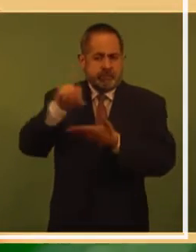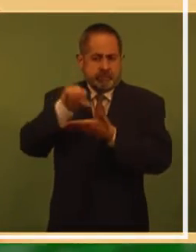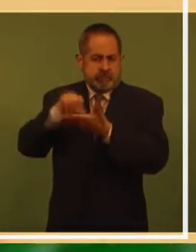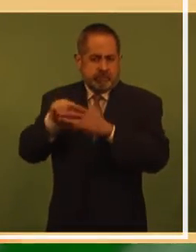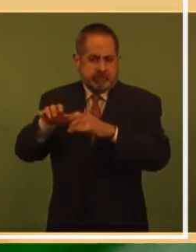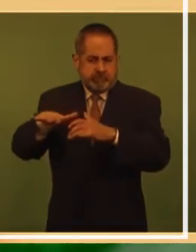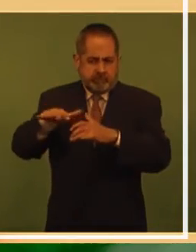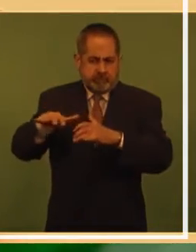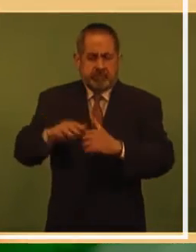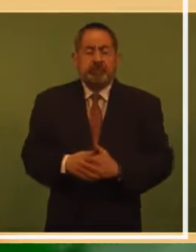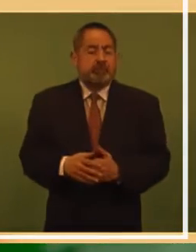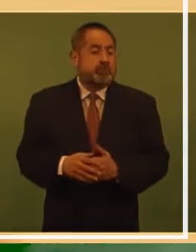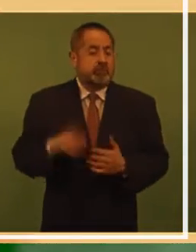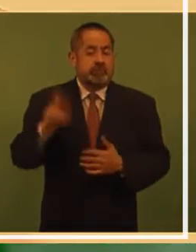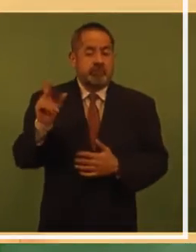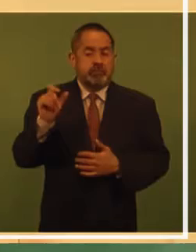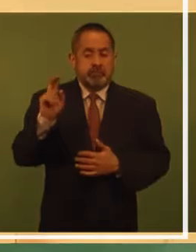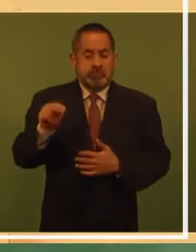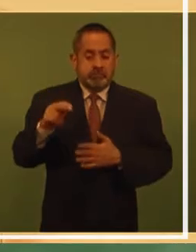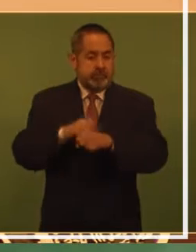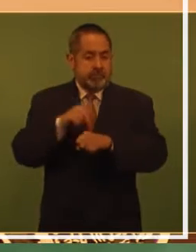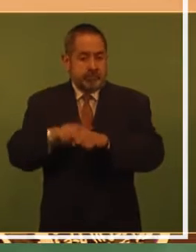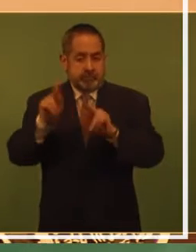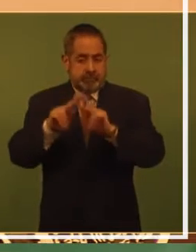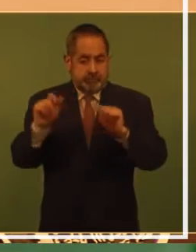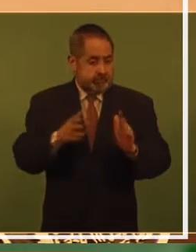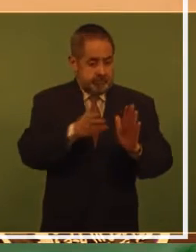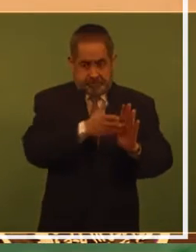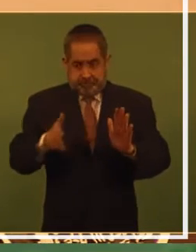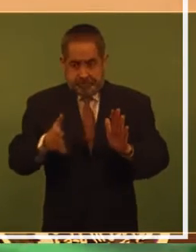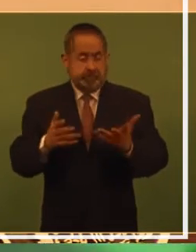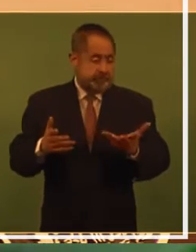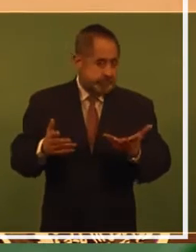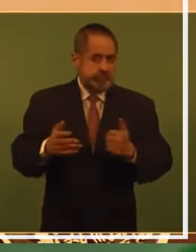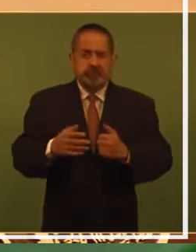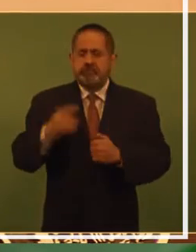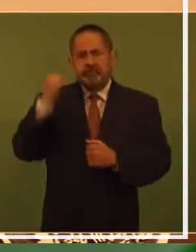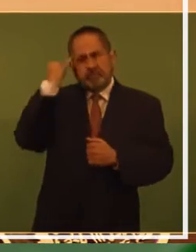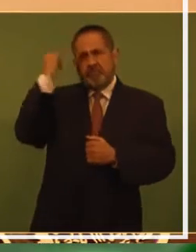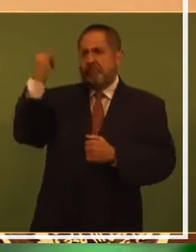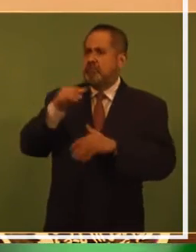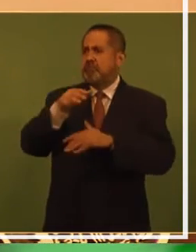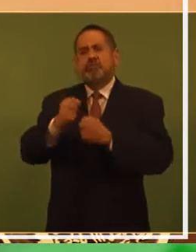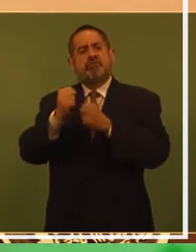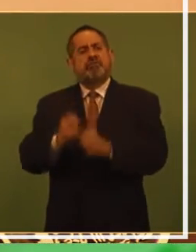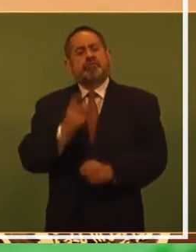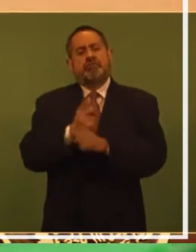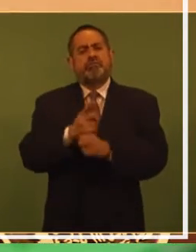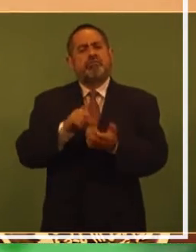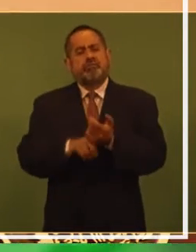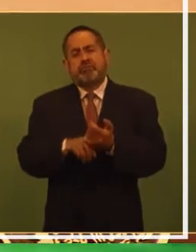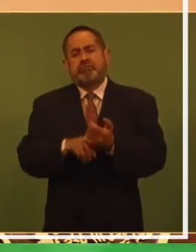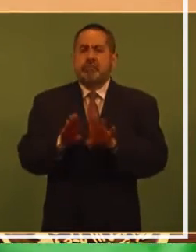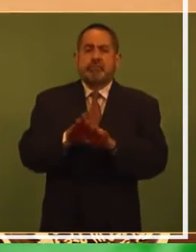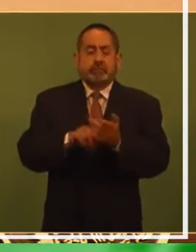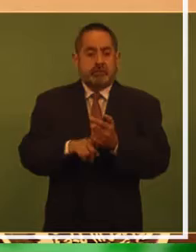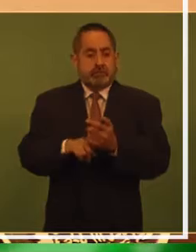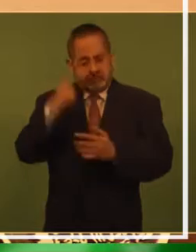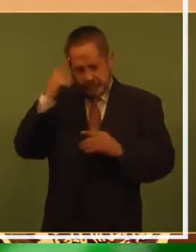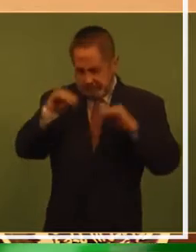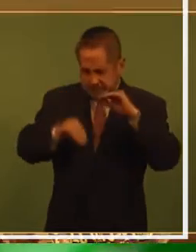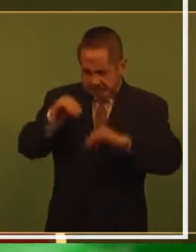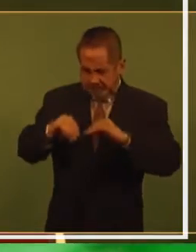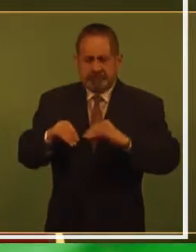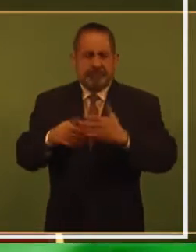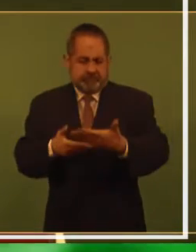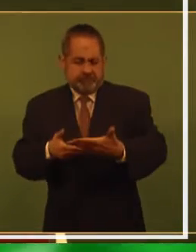Tomando como base el Plan Nacional de Paz y Seguridad, se formuló la Estrategia Nacional de Seguridad Pública, a partir de la cual se